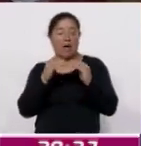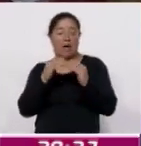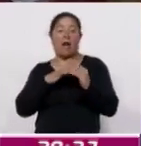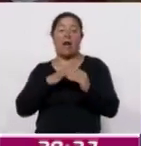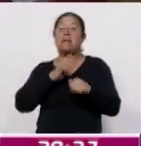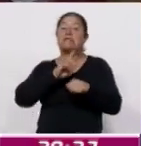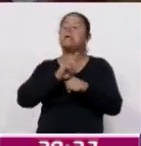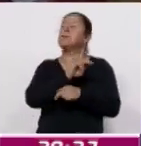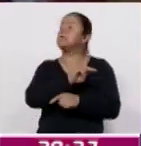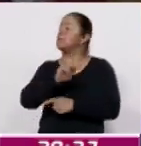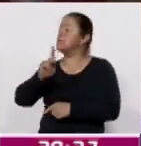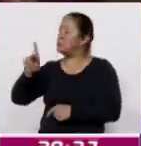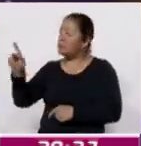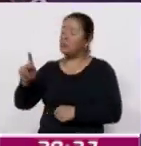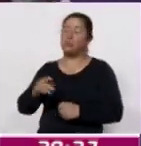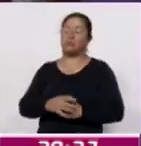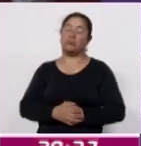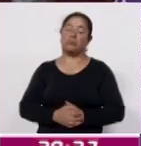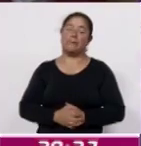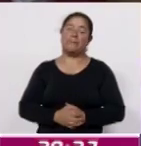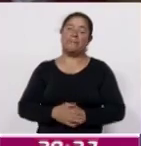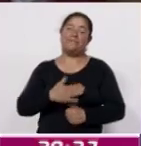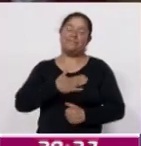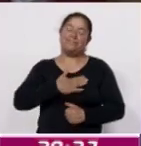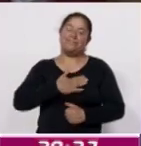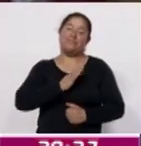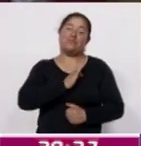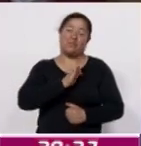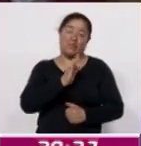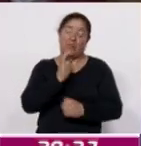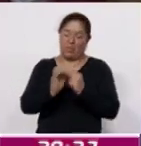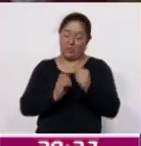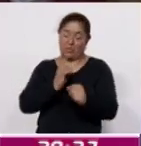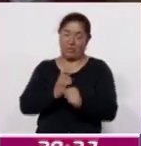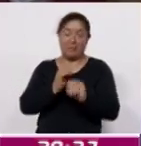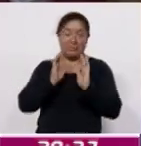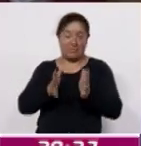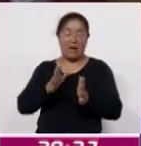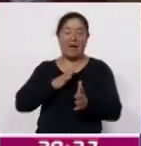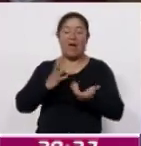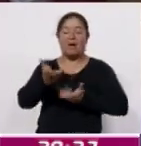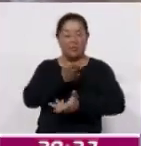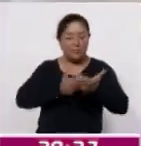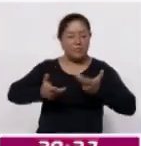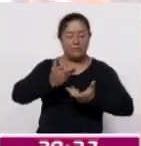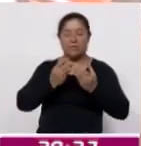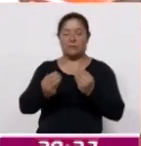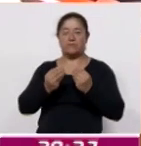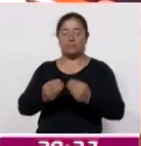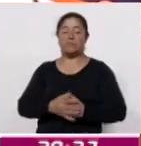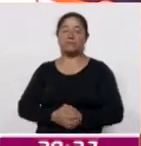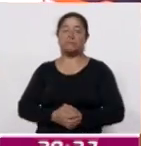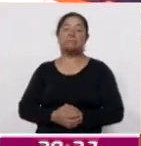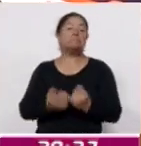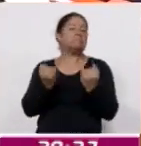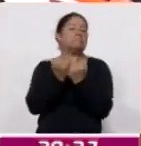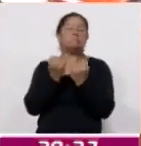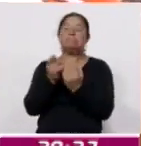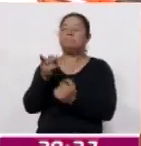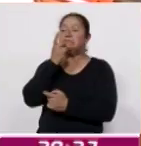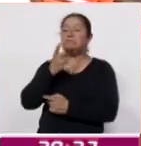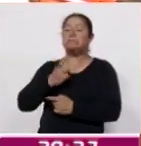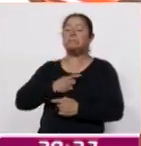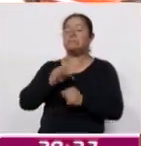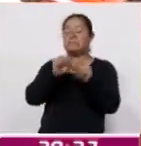de todos ustedes, he podido tener la oportunidad también de convivir con muchos. De igual forma, destacó que el